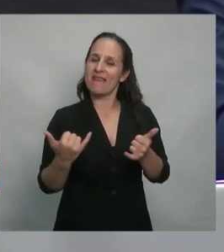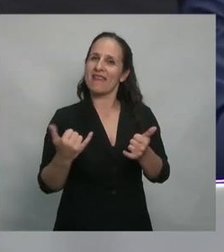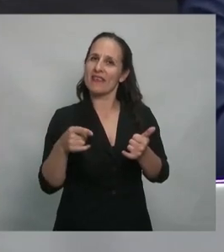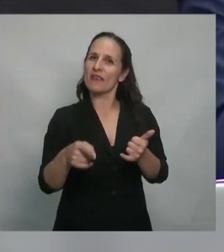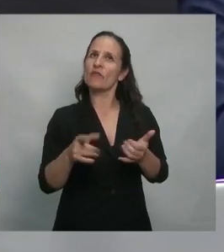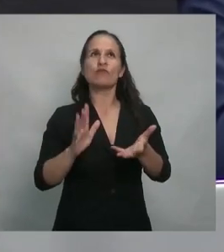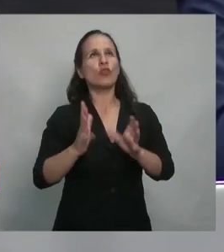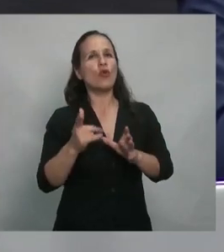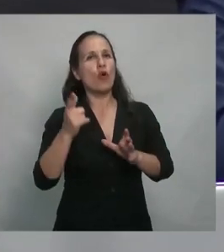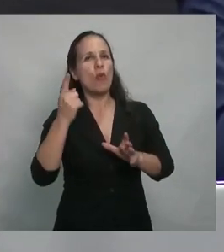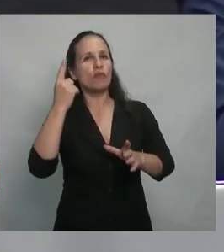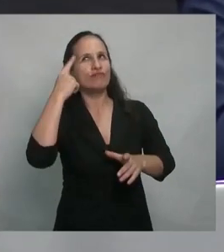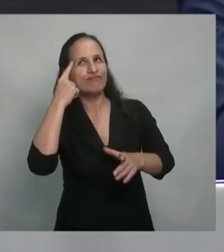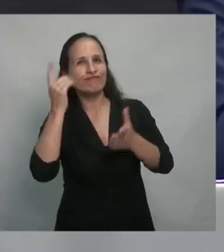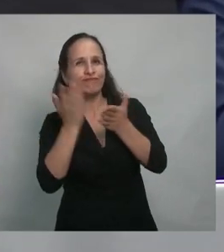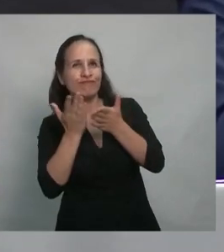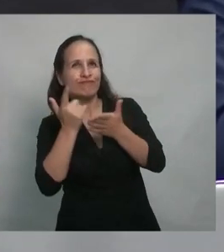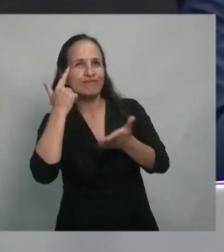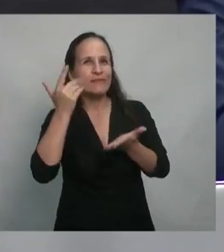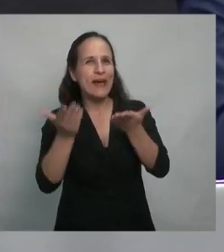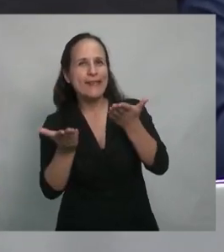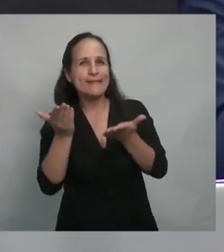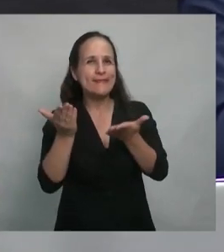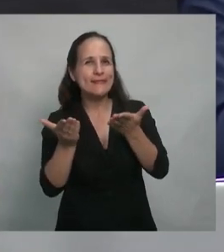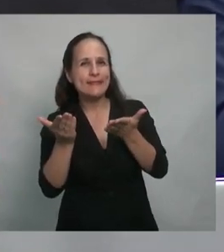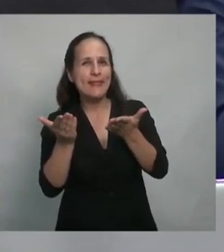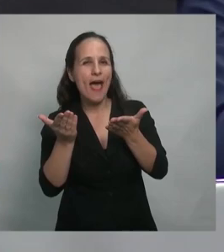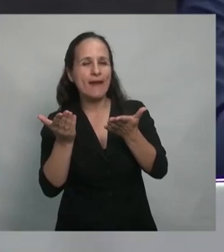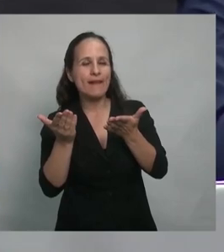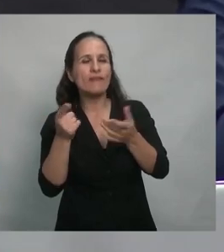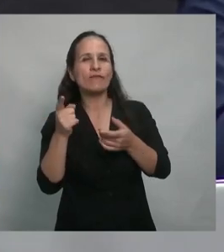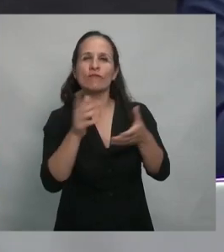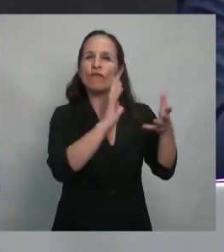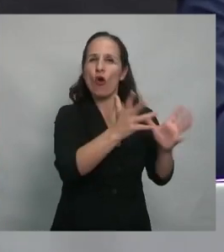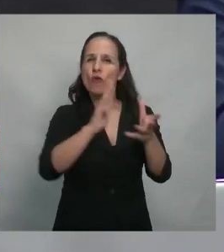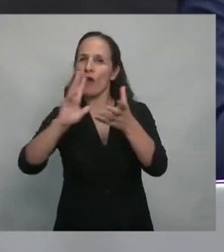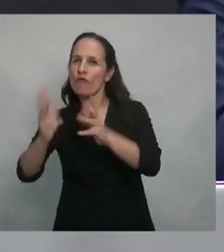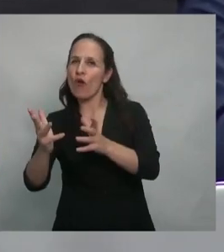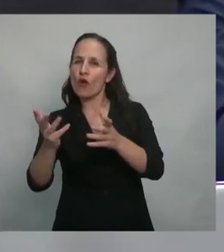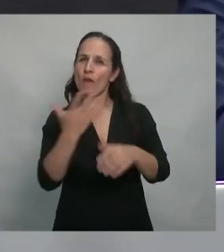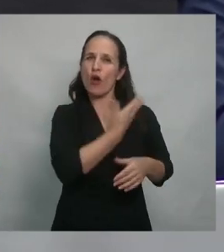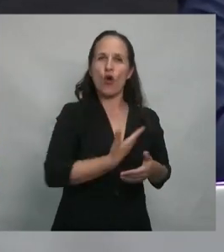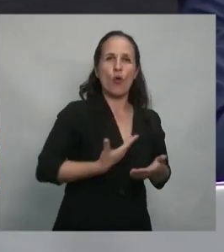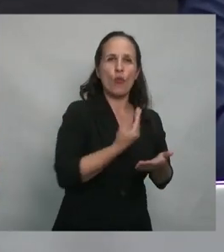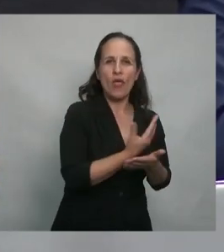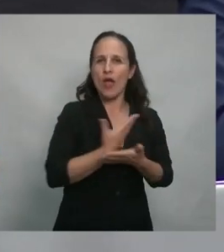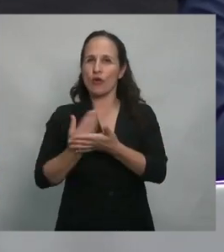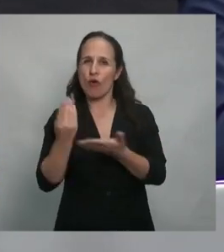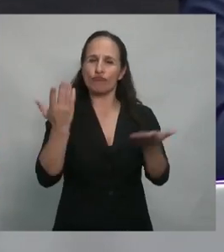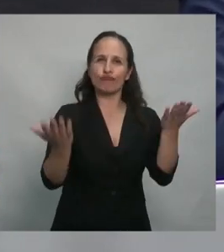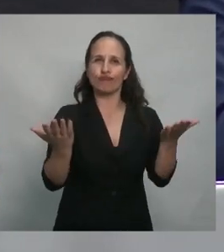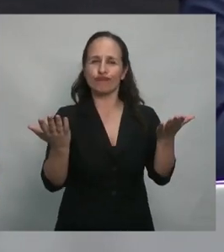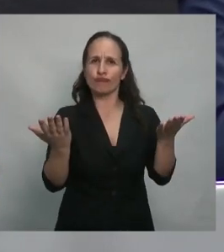de poder analizar dos modelos de gobierno, dos modelos